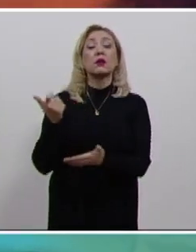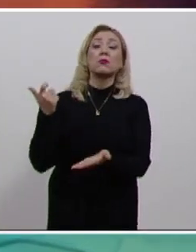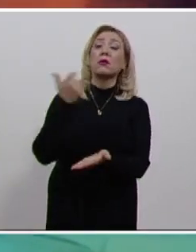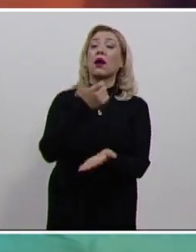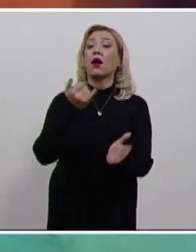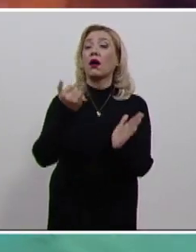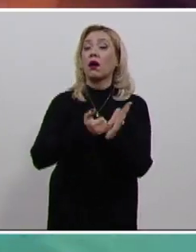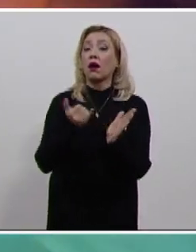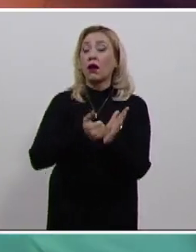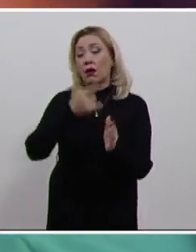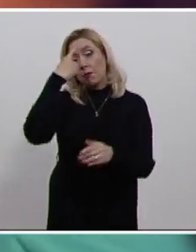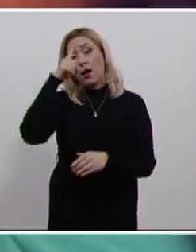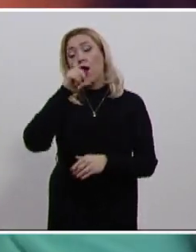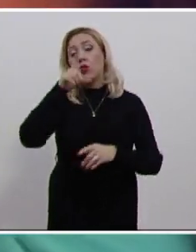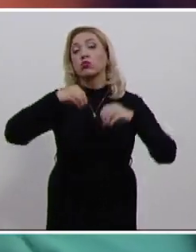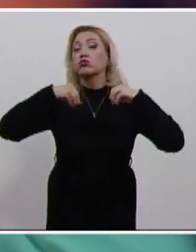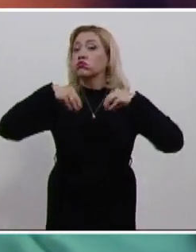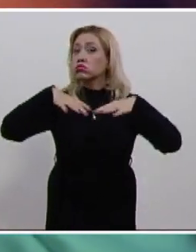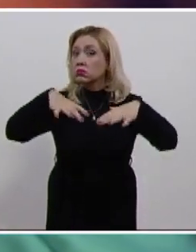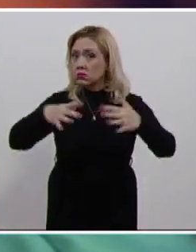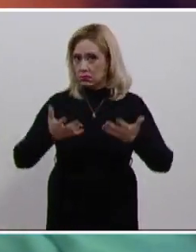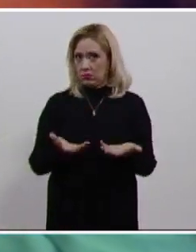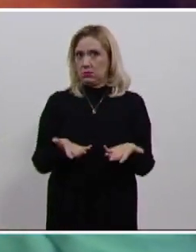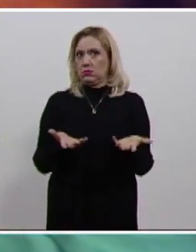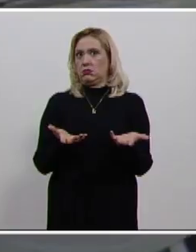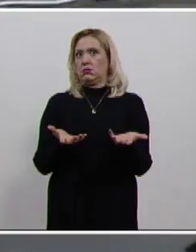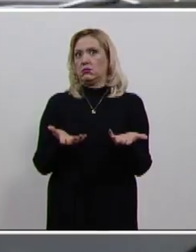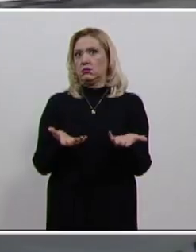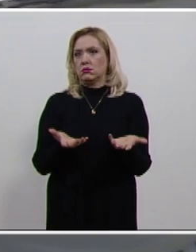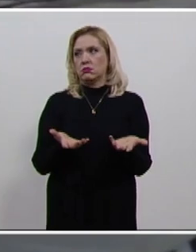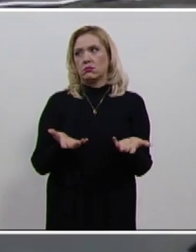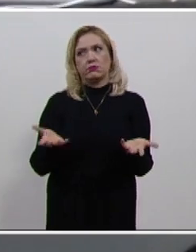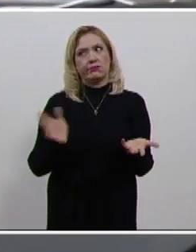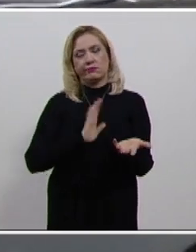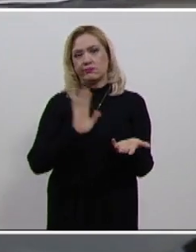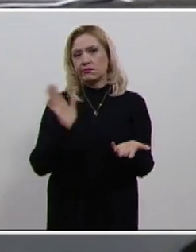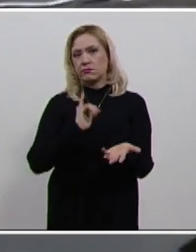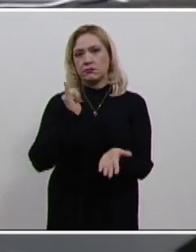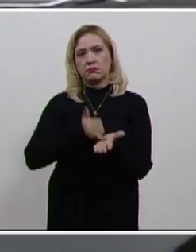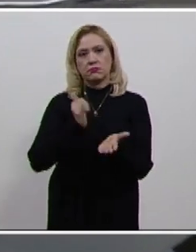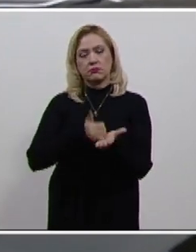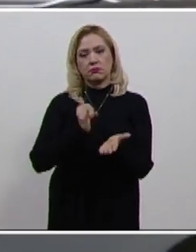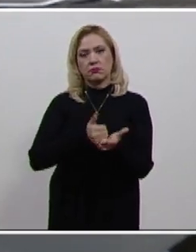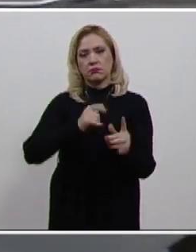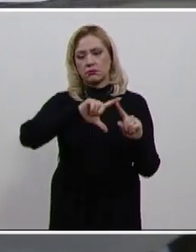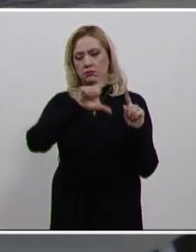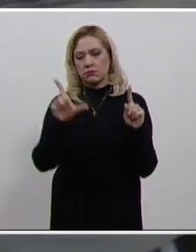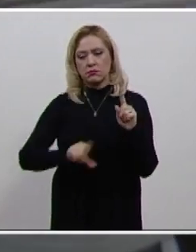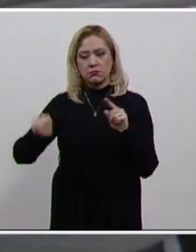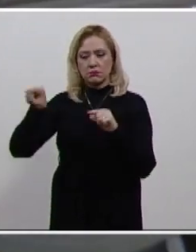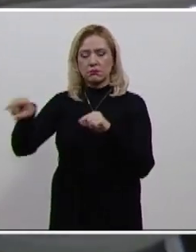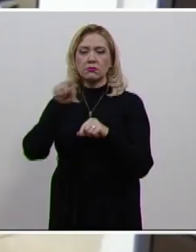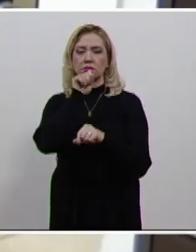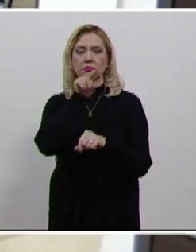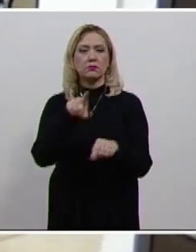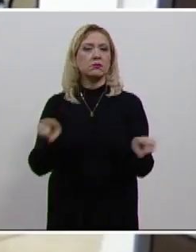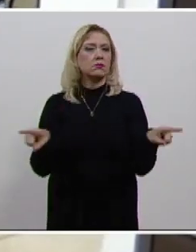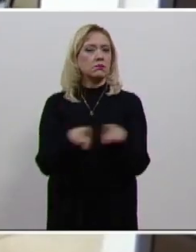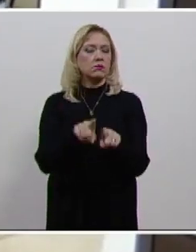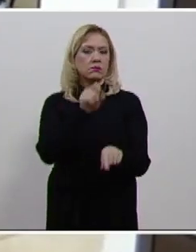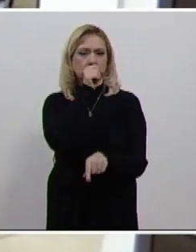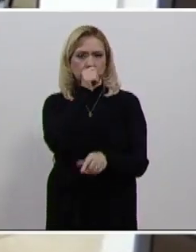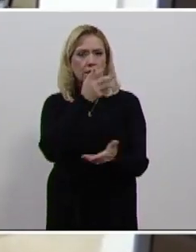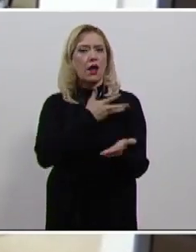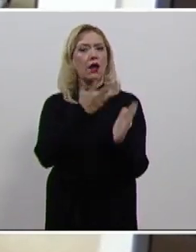por el servicio de alumbrado público, lo que invadía la potestad tributaria de la Federación. Las que establecían